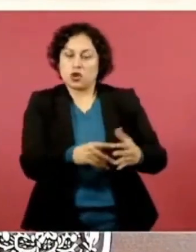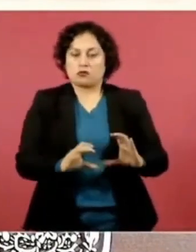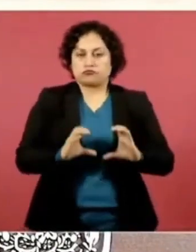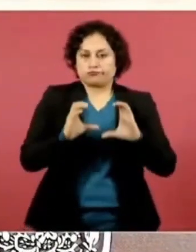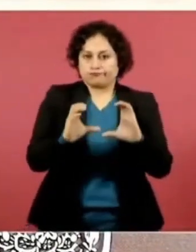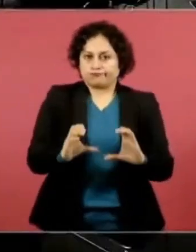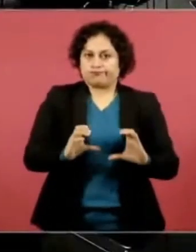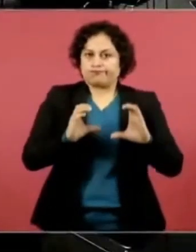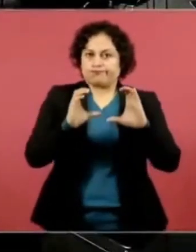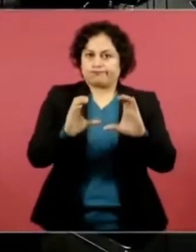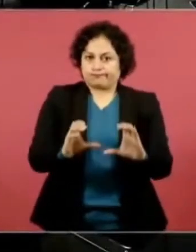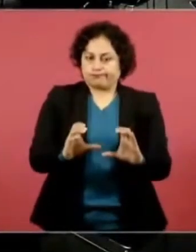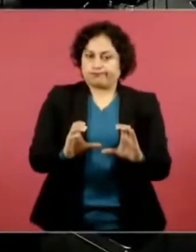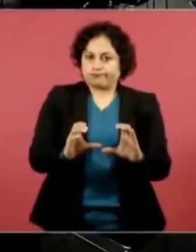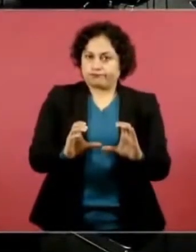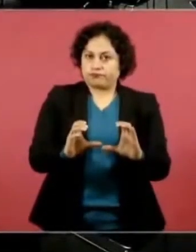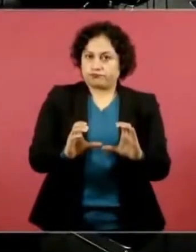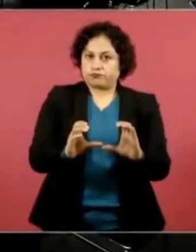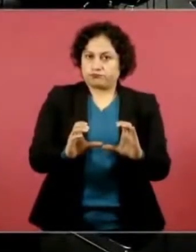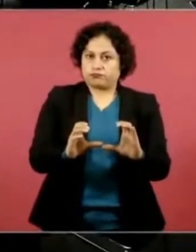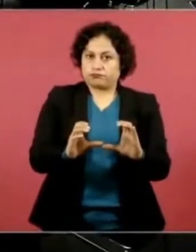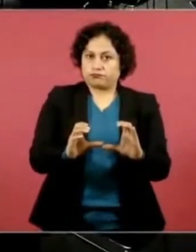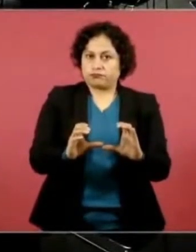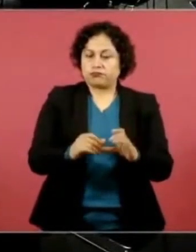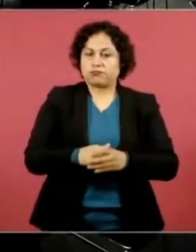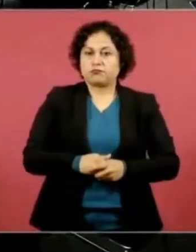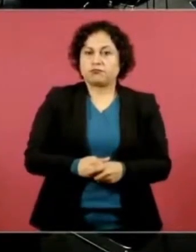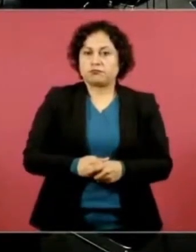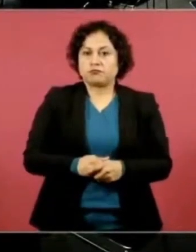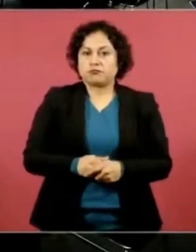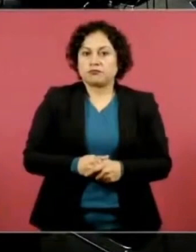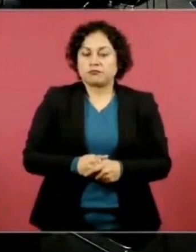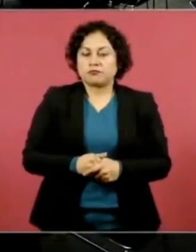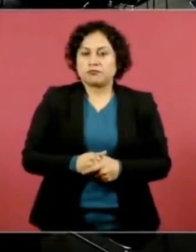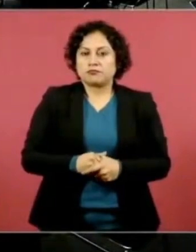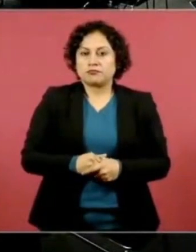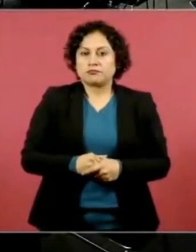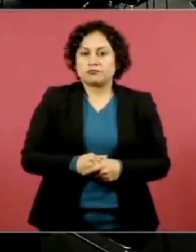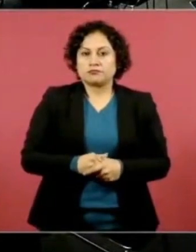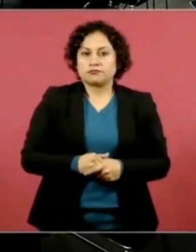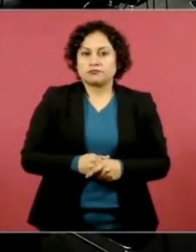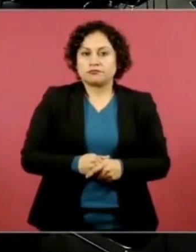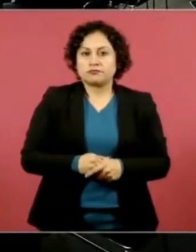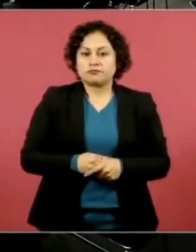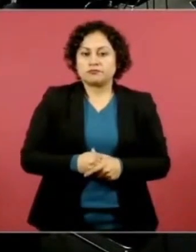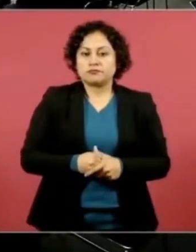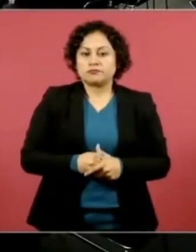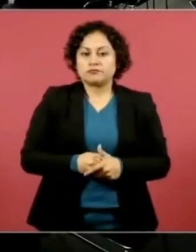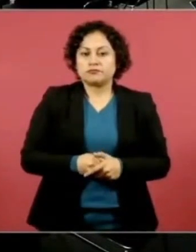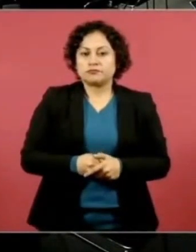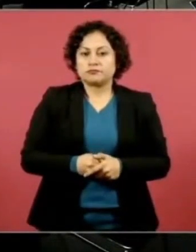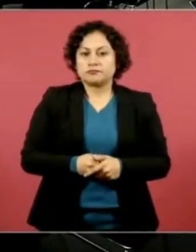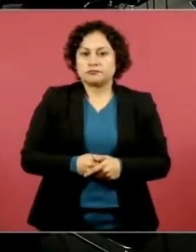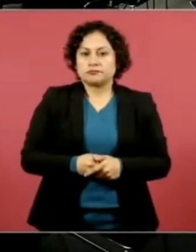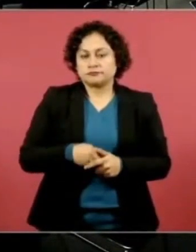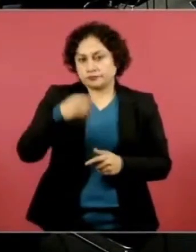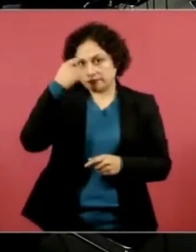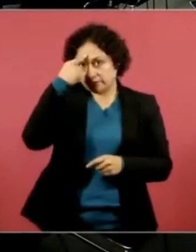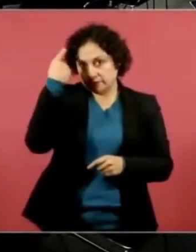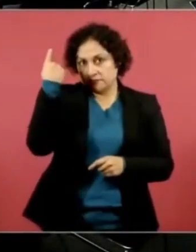tengamos esto de los… que no están los registros,